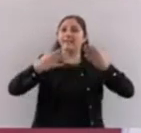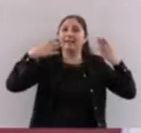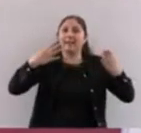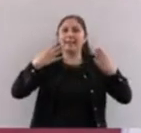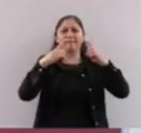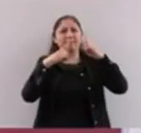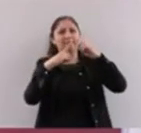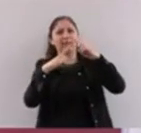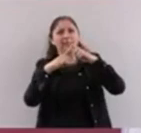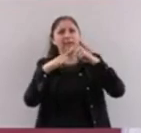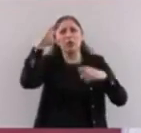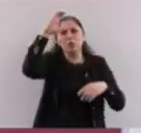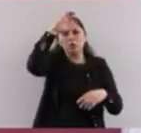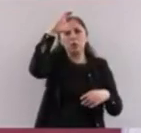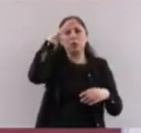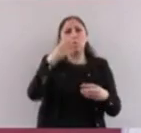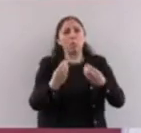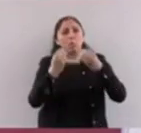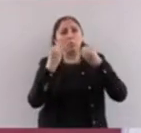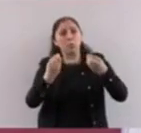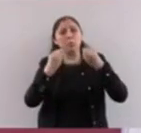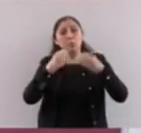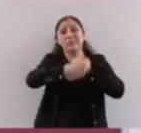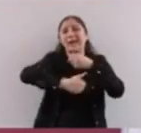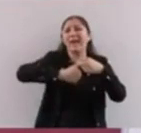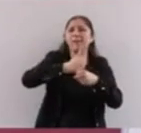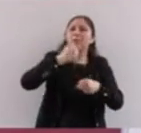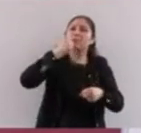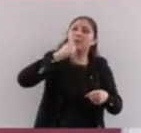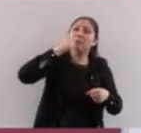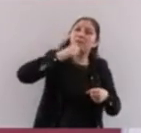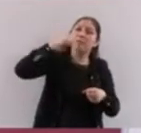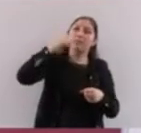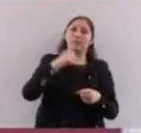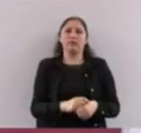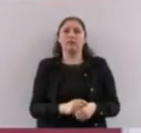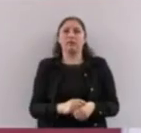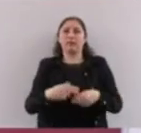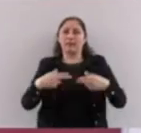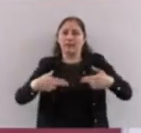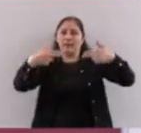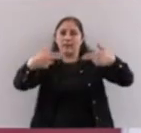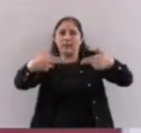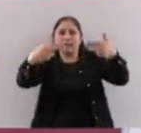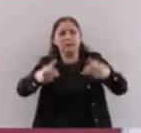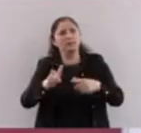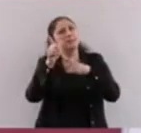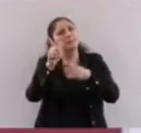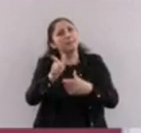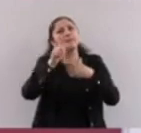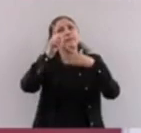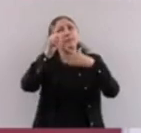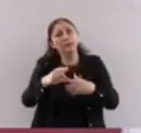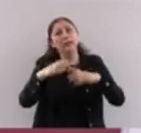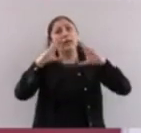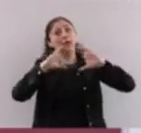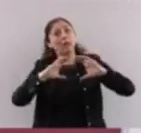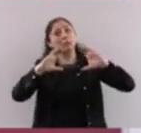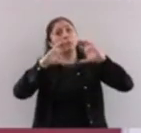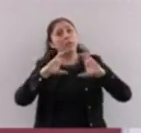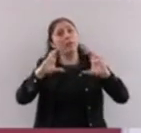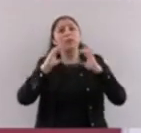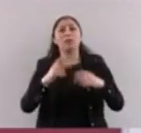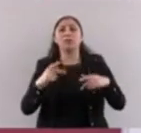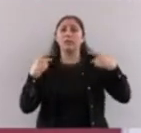cultural de muchos años ancestral, ustedes la han dirigido. Y por eso, pues, les hacemos